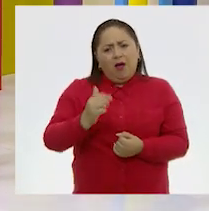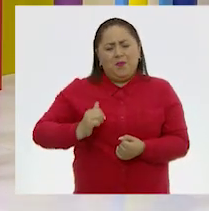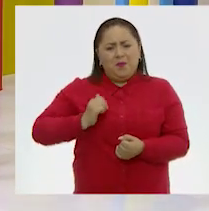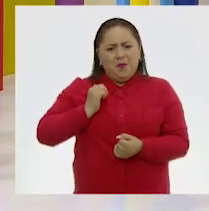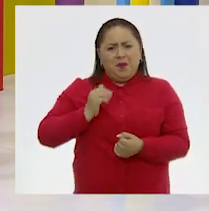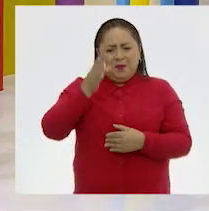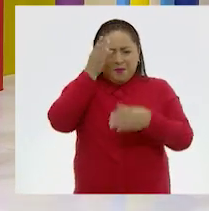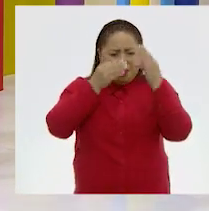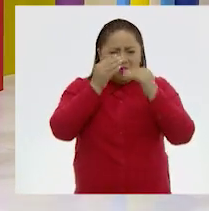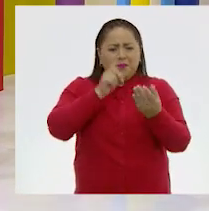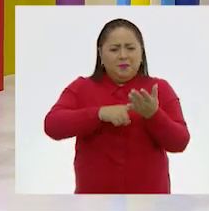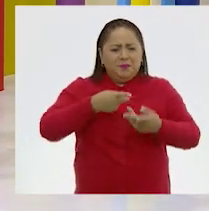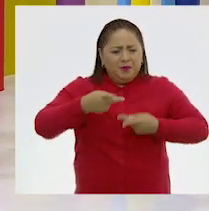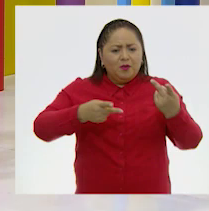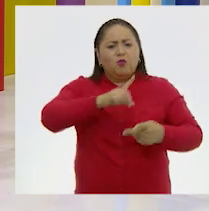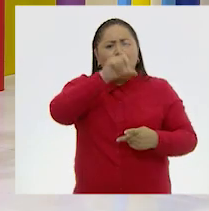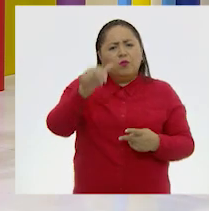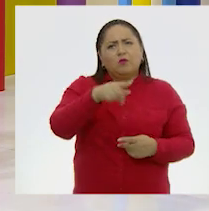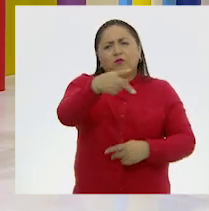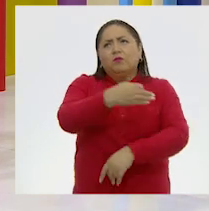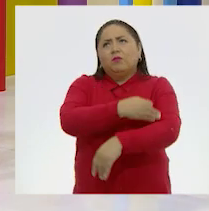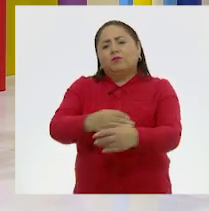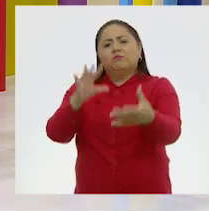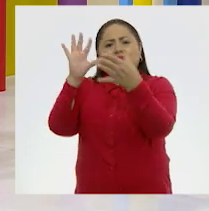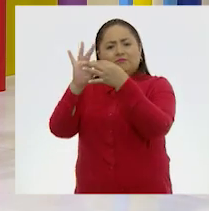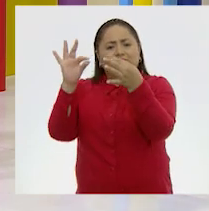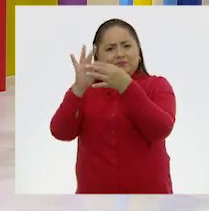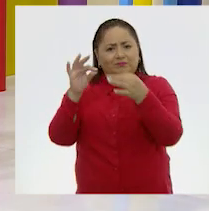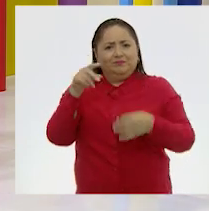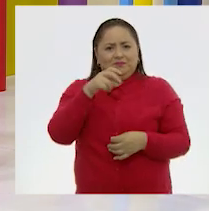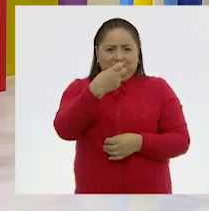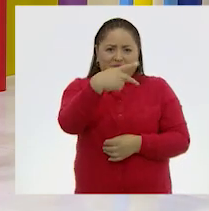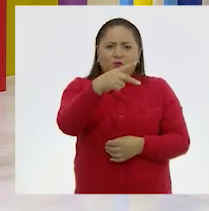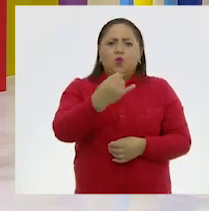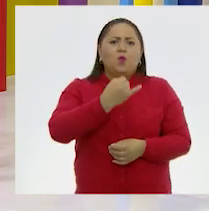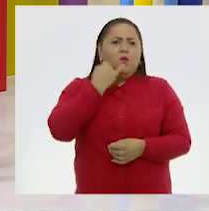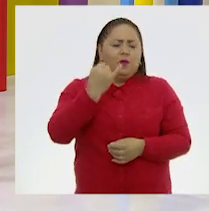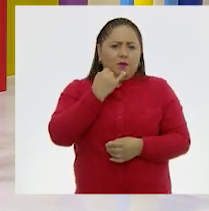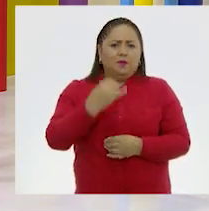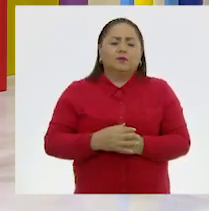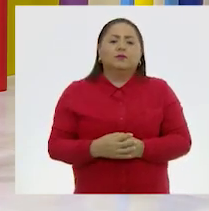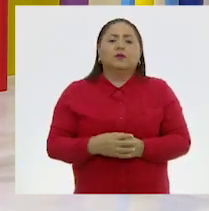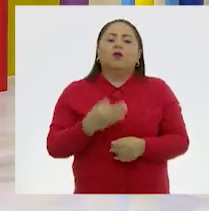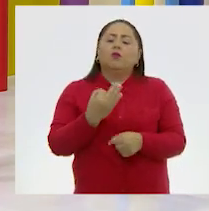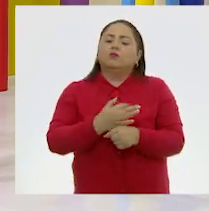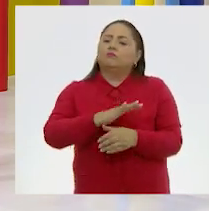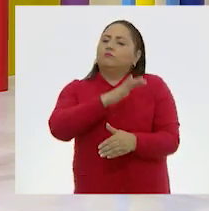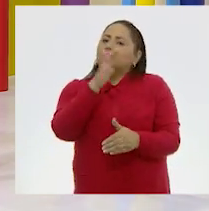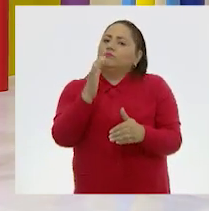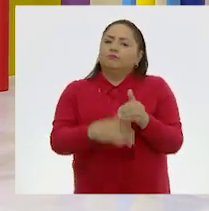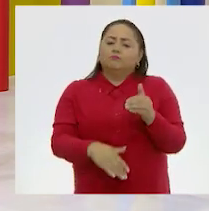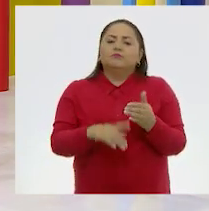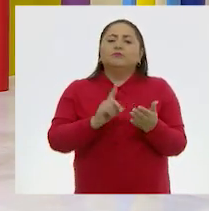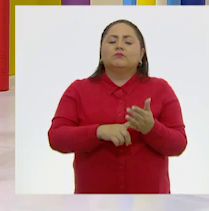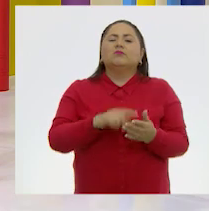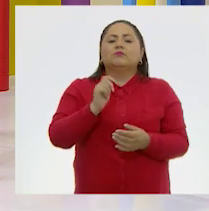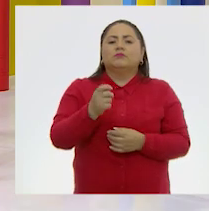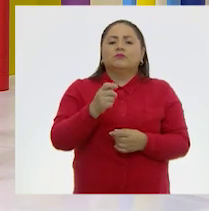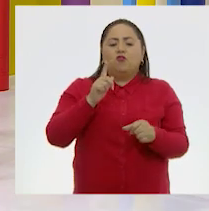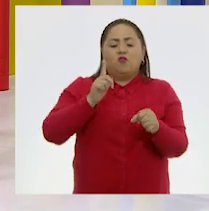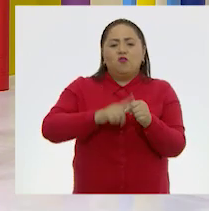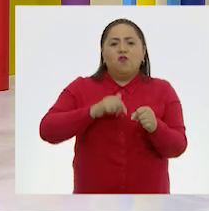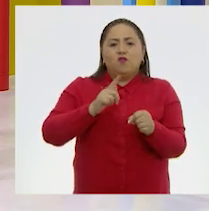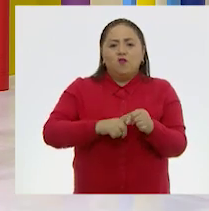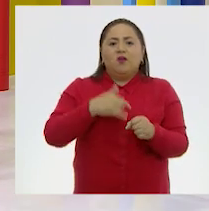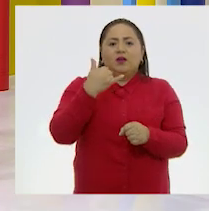aprovecha también este momento para practicarla y platica con tu familia en tu lengua materna. Por hoy hemos terminado con los